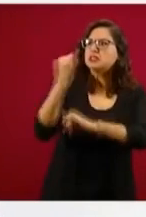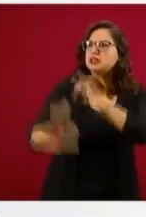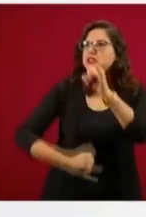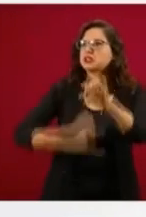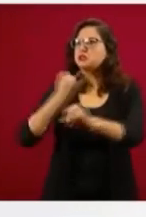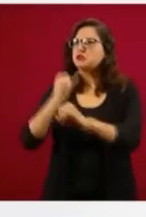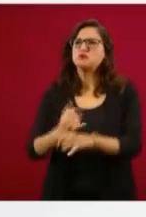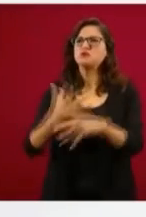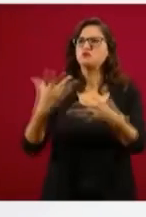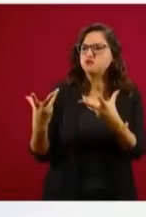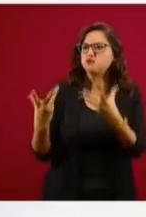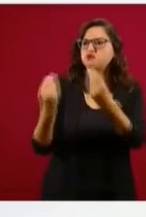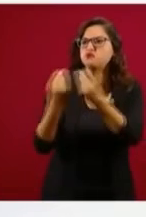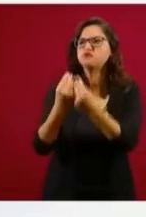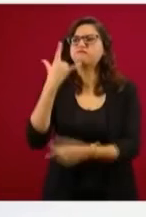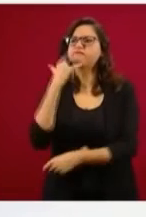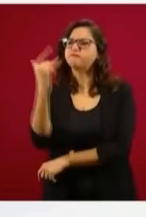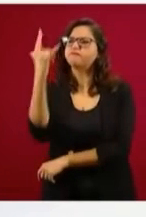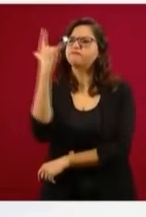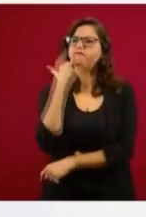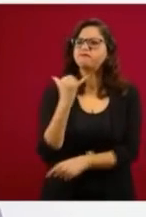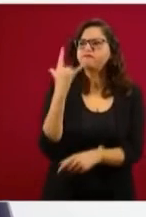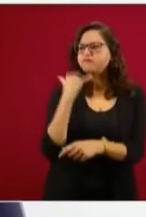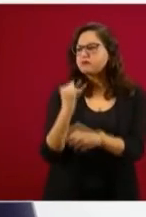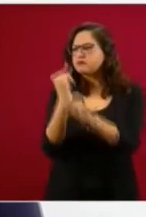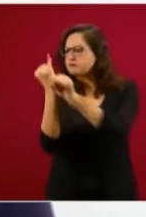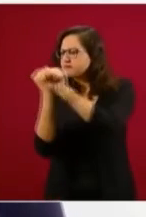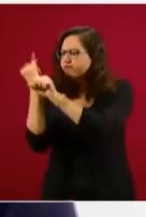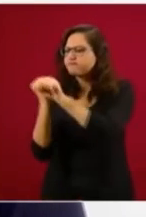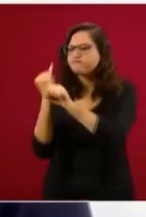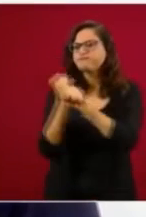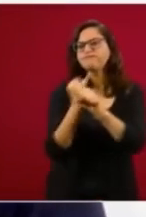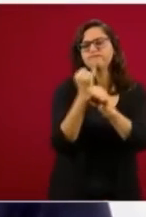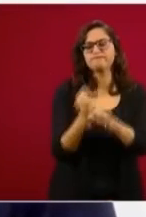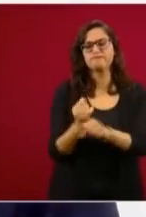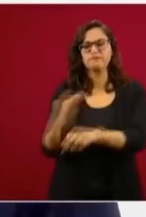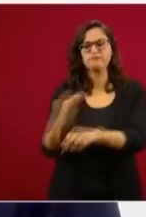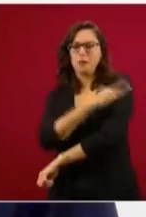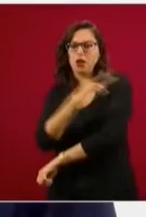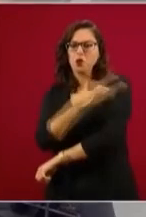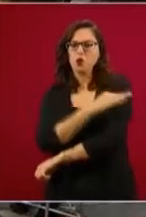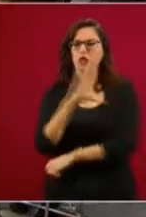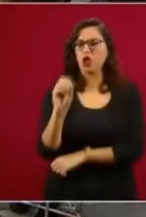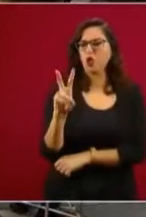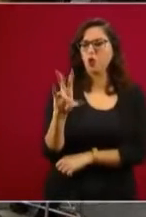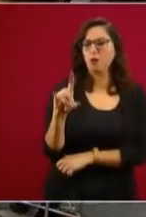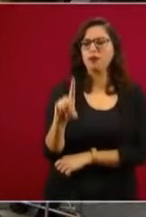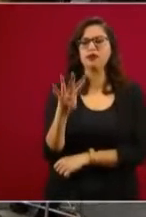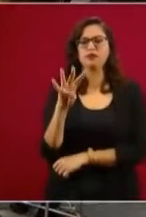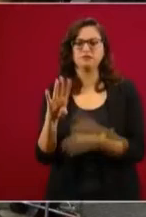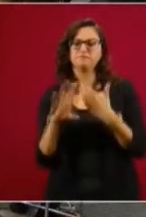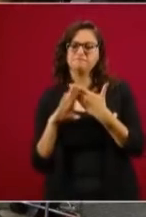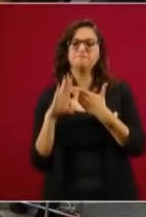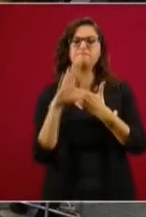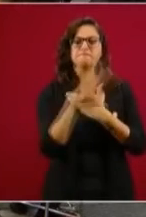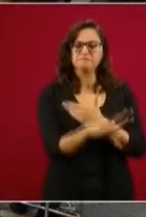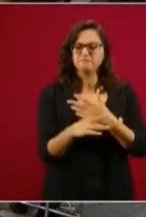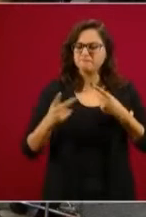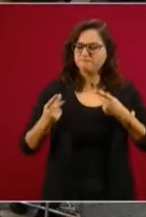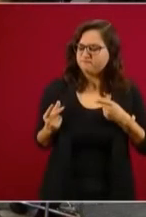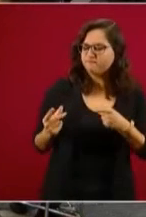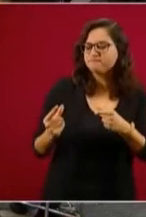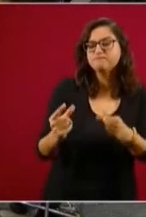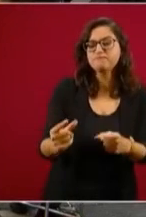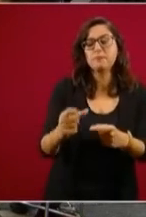esa línea. No nombró los casos de corrupción ni de un lado ni del otro. Sin embargo, habla